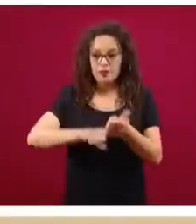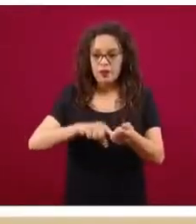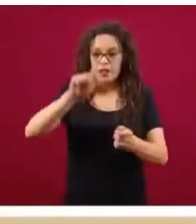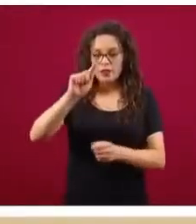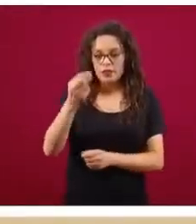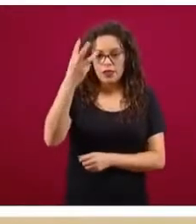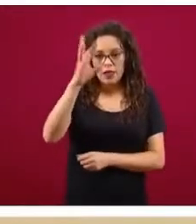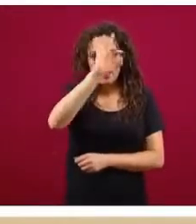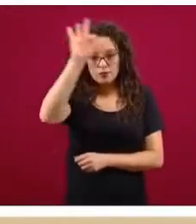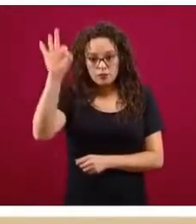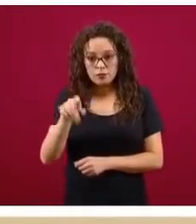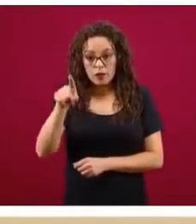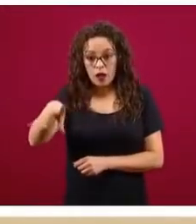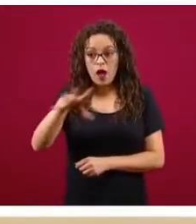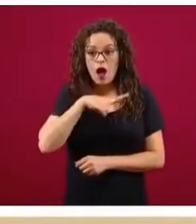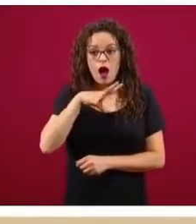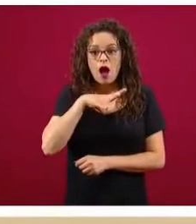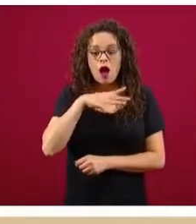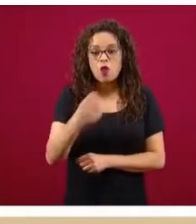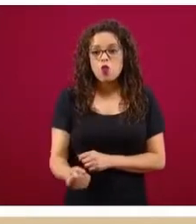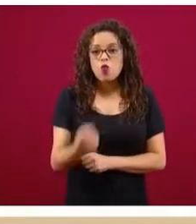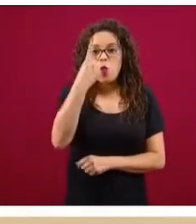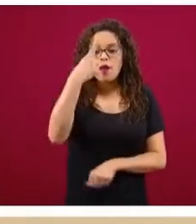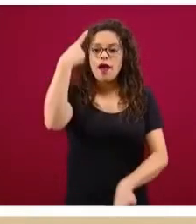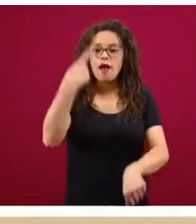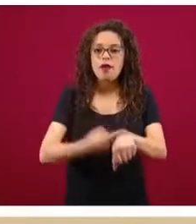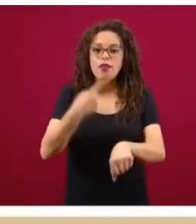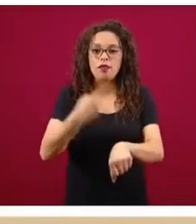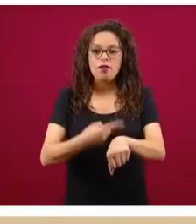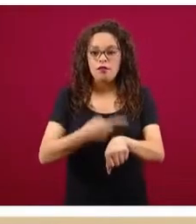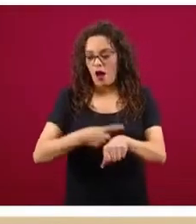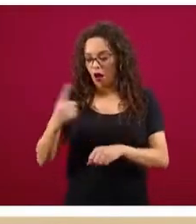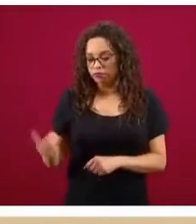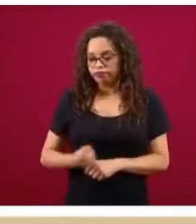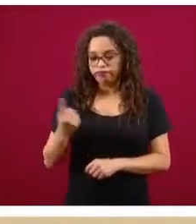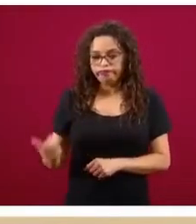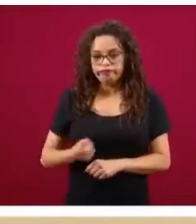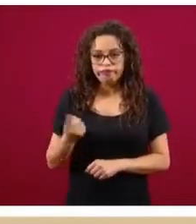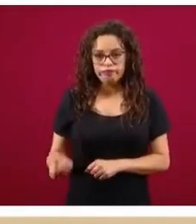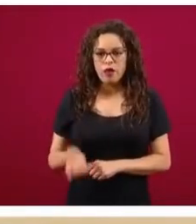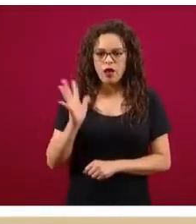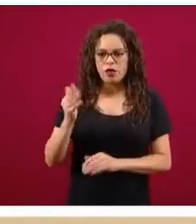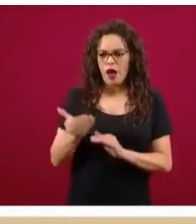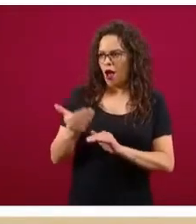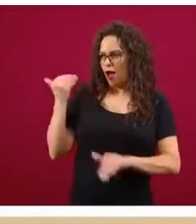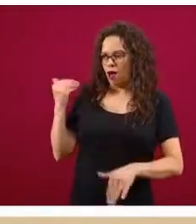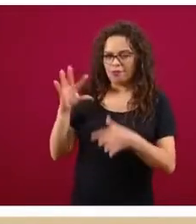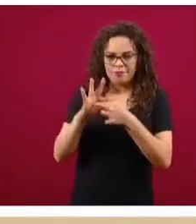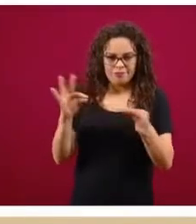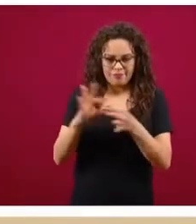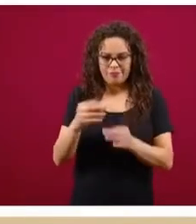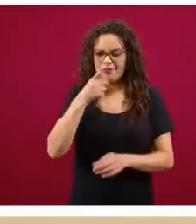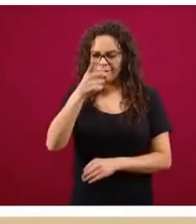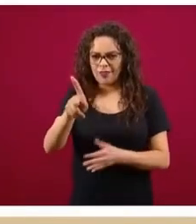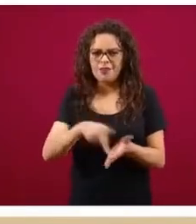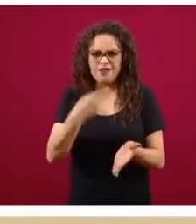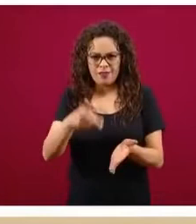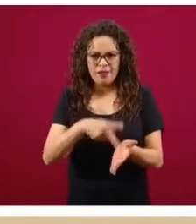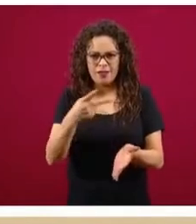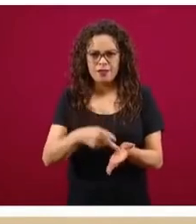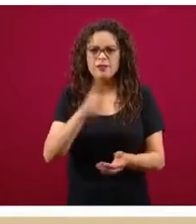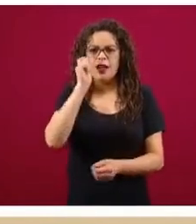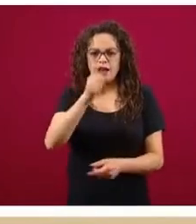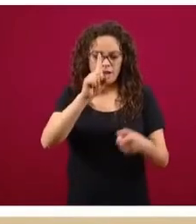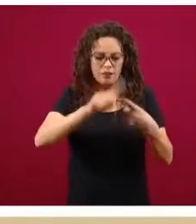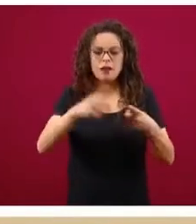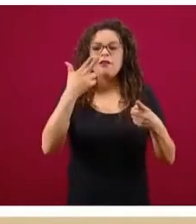% de estas comorbilidades tienen al menos una comorbilidad. Algunas de las enfermedades que ya se han descrito, que principalmente son